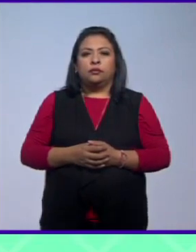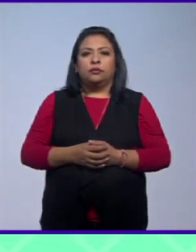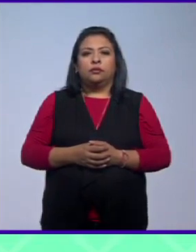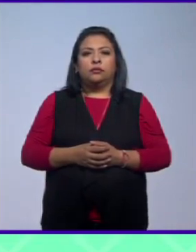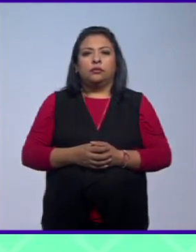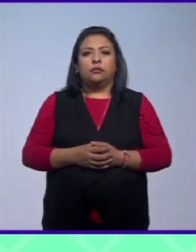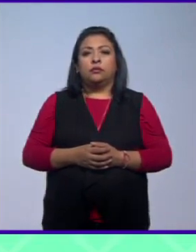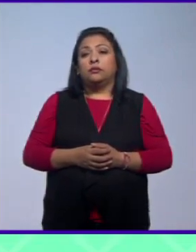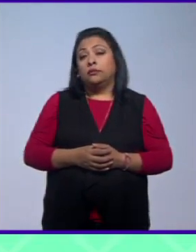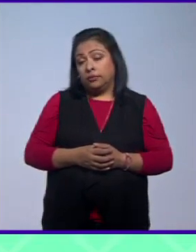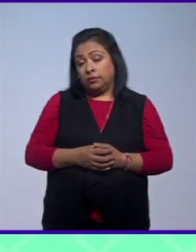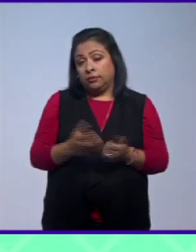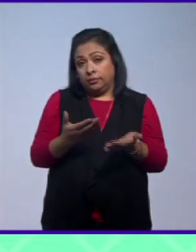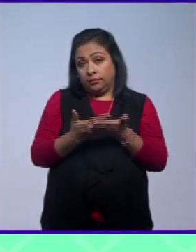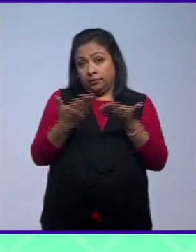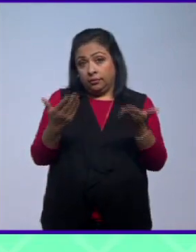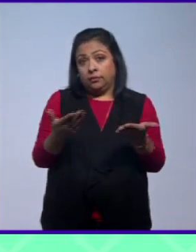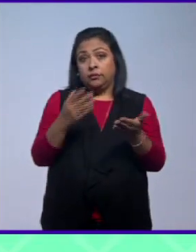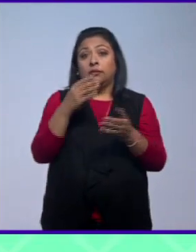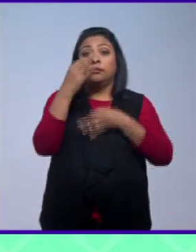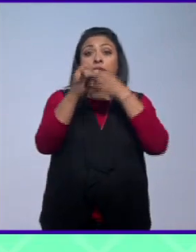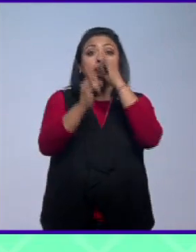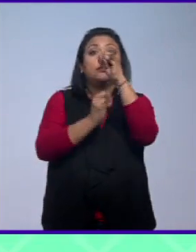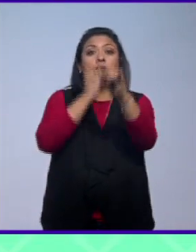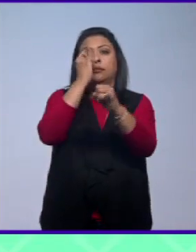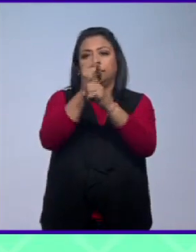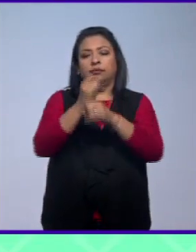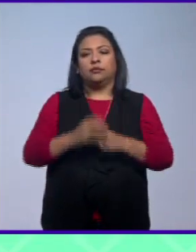ahora vamos a recorrer el mundo